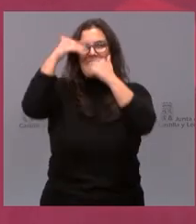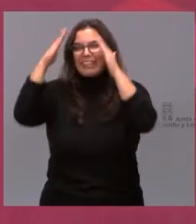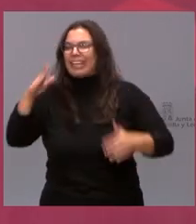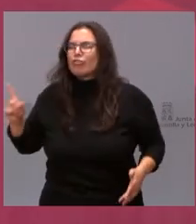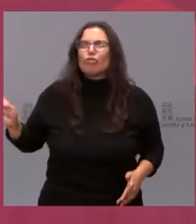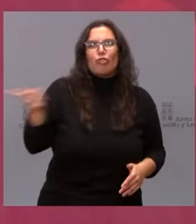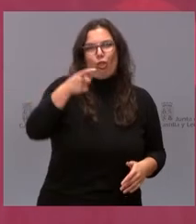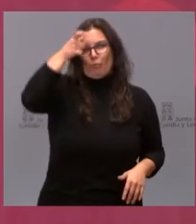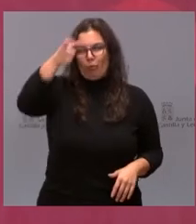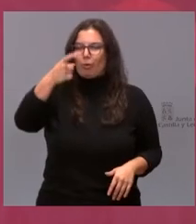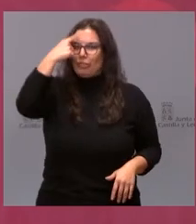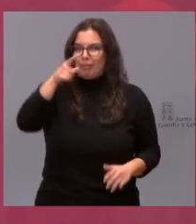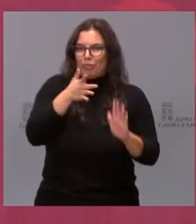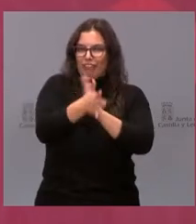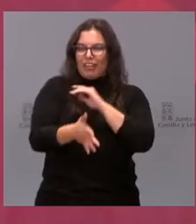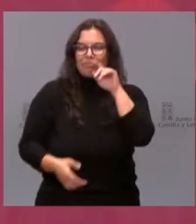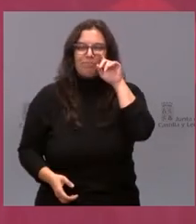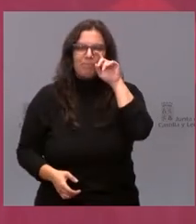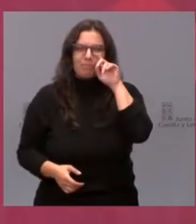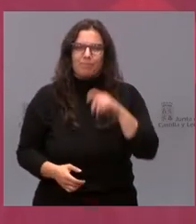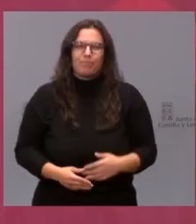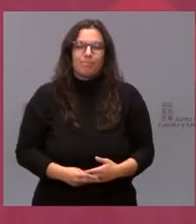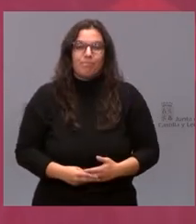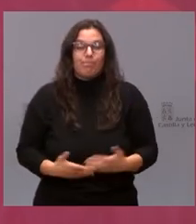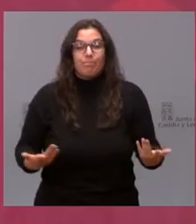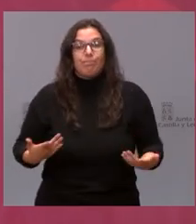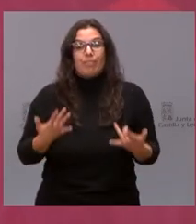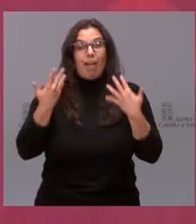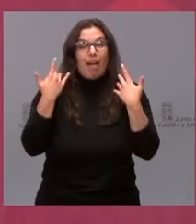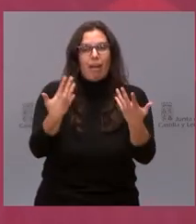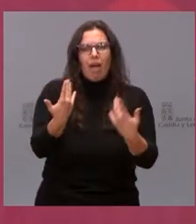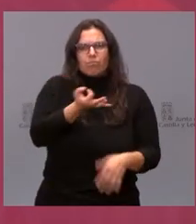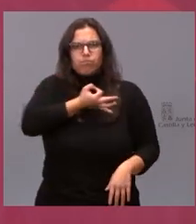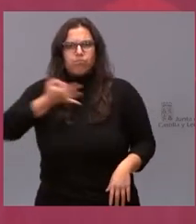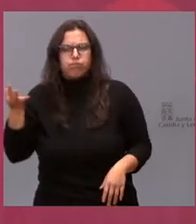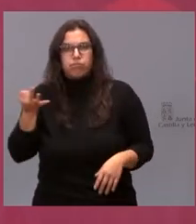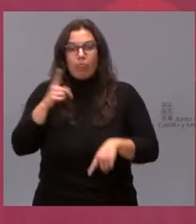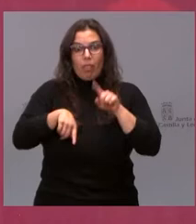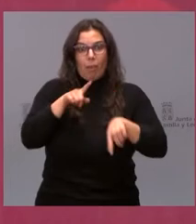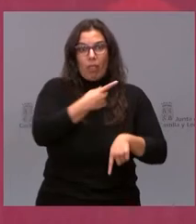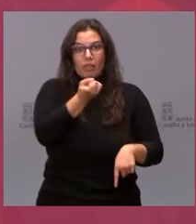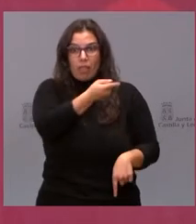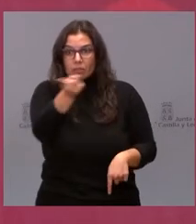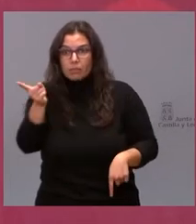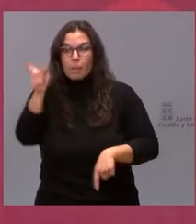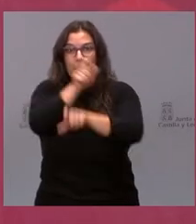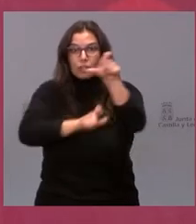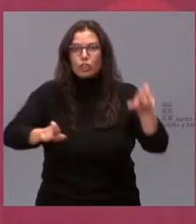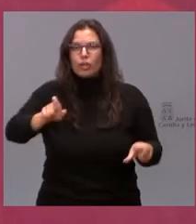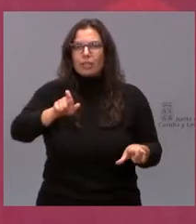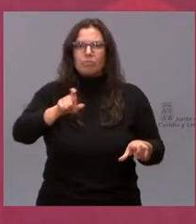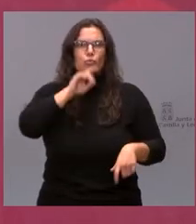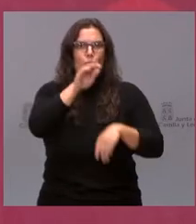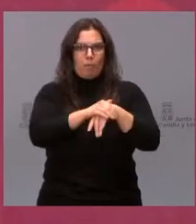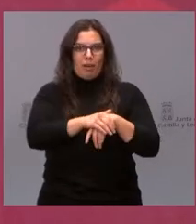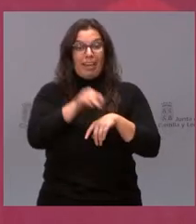rural se pueda sentir desatendidos. Cumplir con agilidad y eficiencia con las necesidades de los ciudadanos es y debe ser